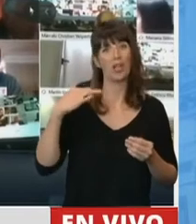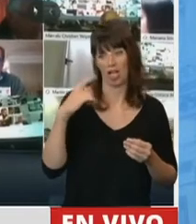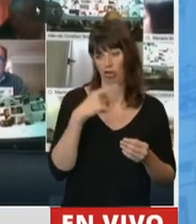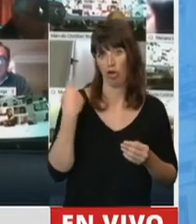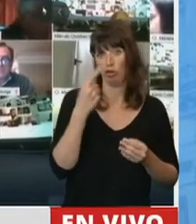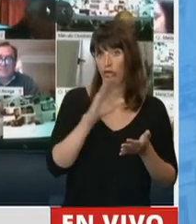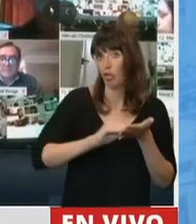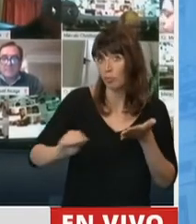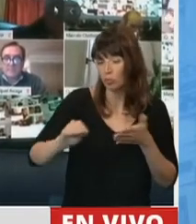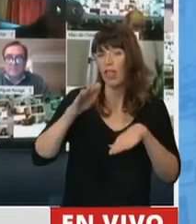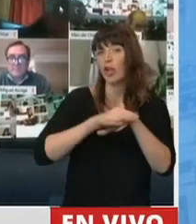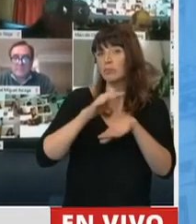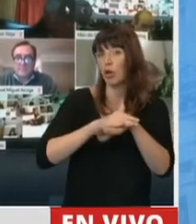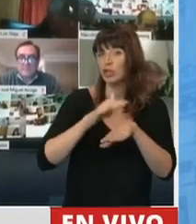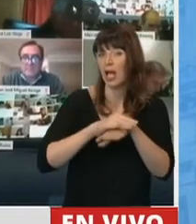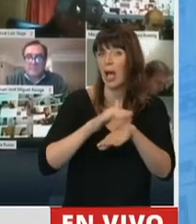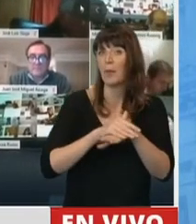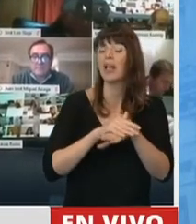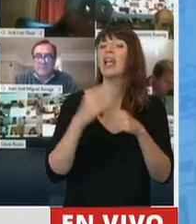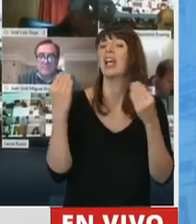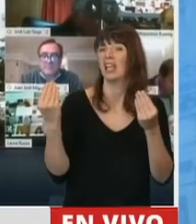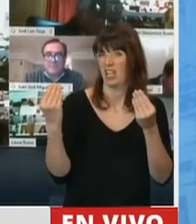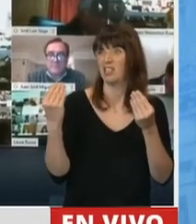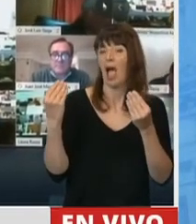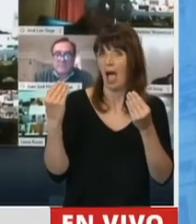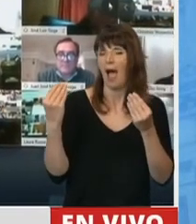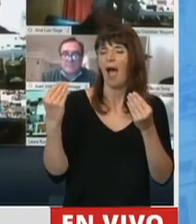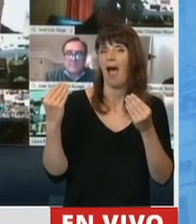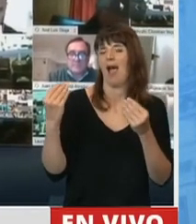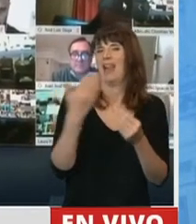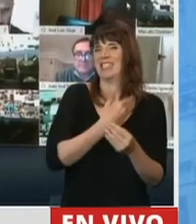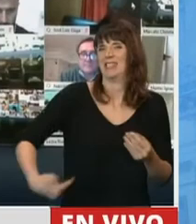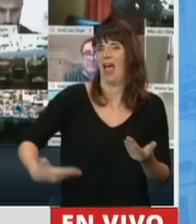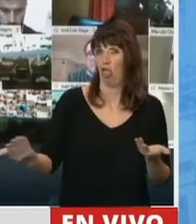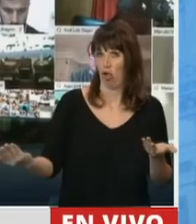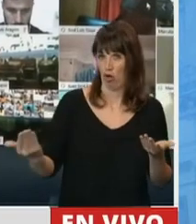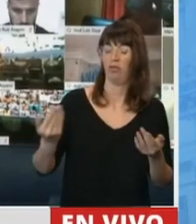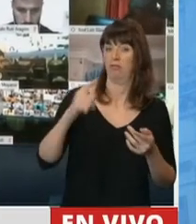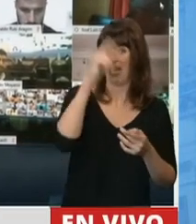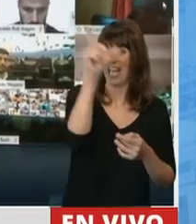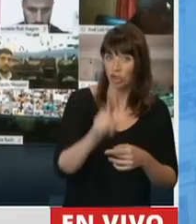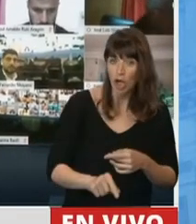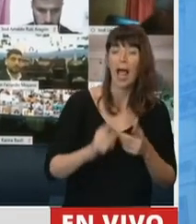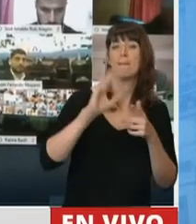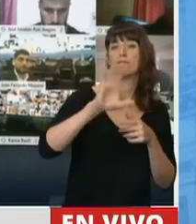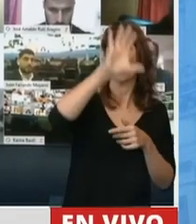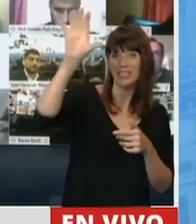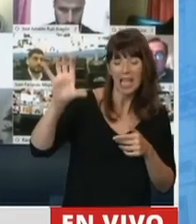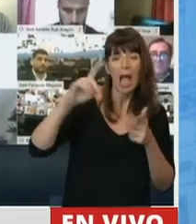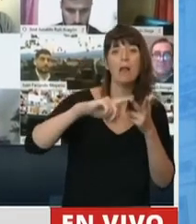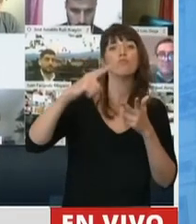interpelar a quienes dan el trabajo público, a la administración pública nacional, provincial y municipal. Y